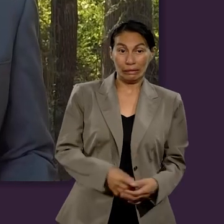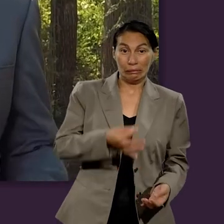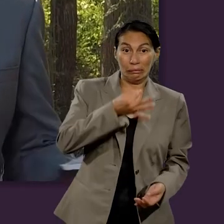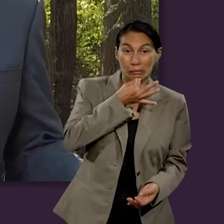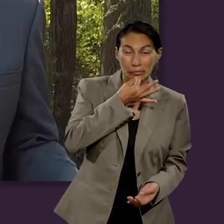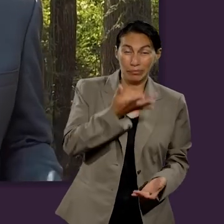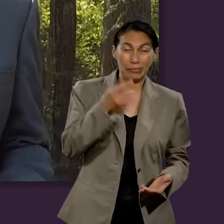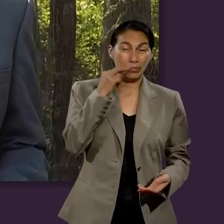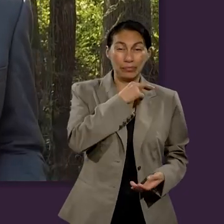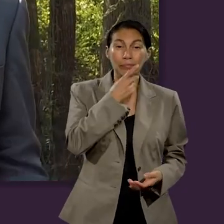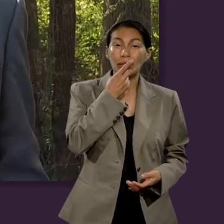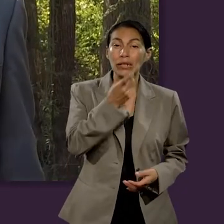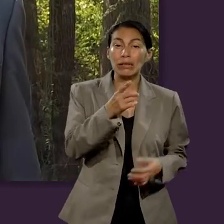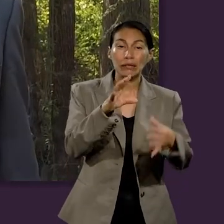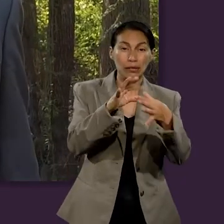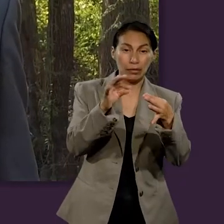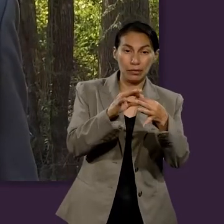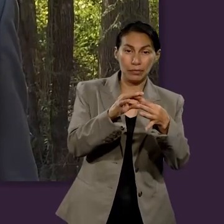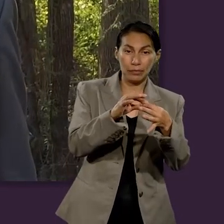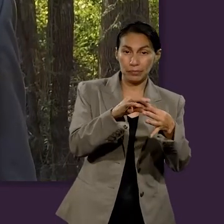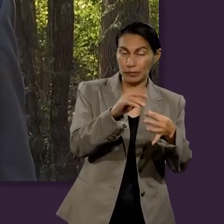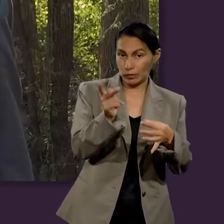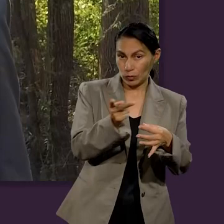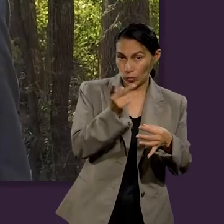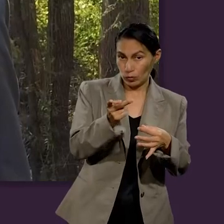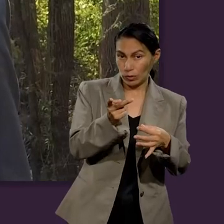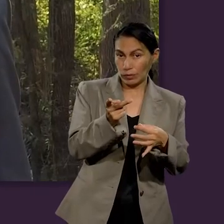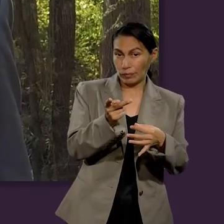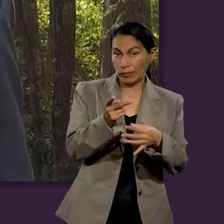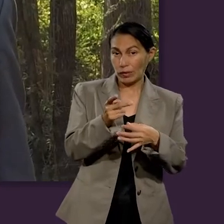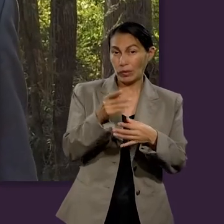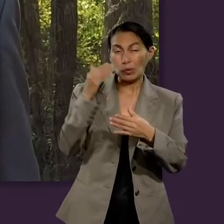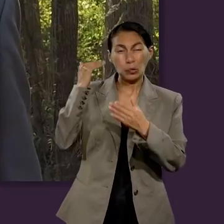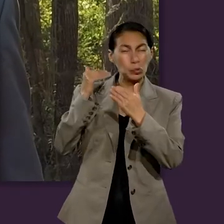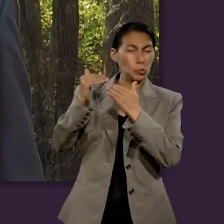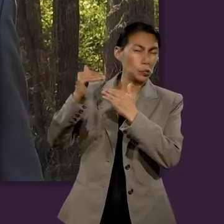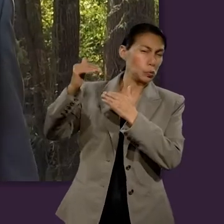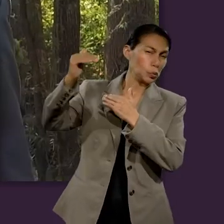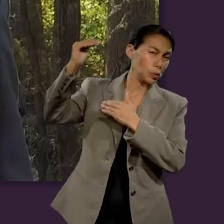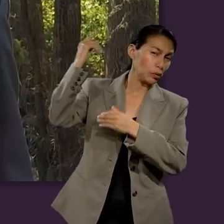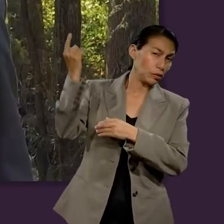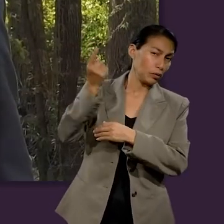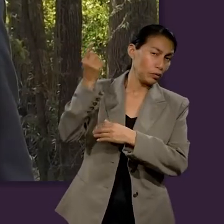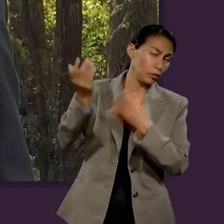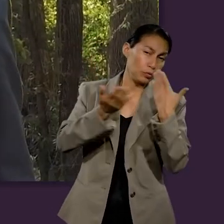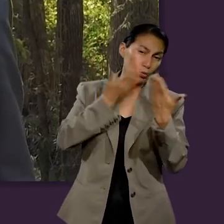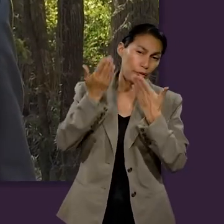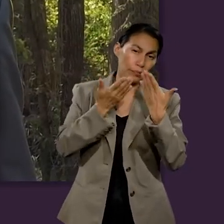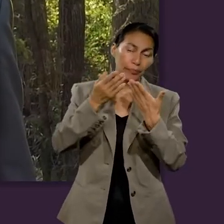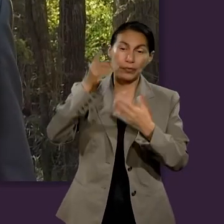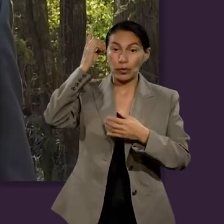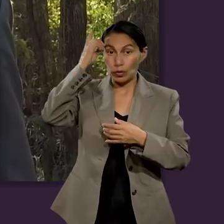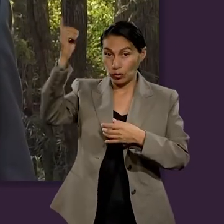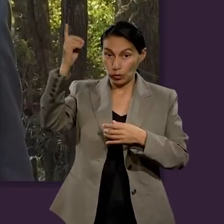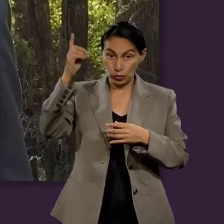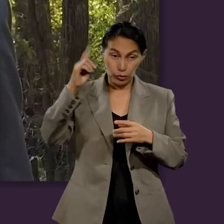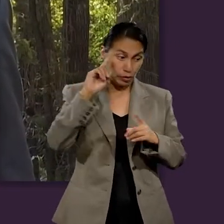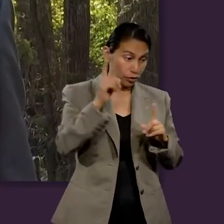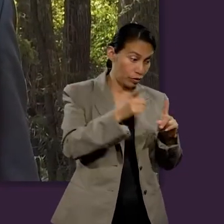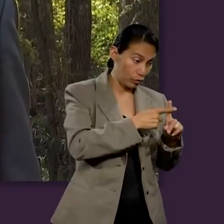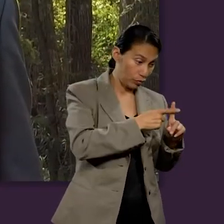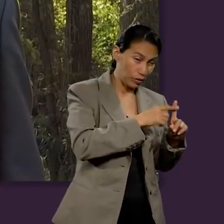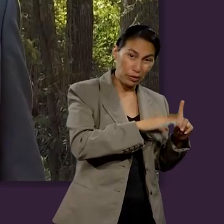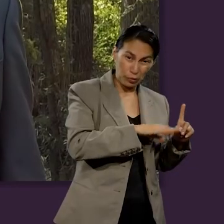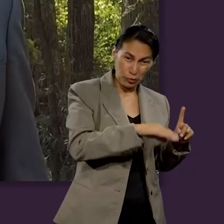En un par de minutos, permítanme decir algo de lo que será la pregunta que se estudiará por las edades eternas. Lo que Dios estuvo